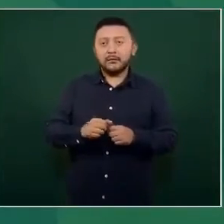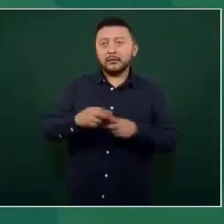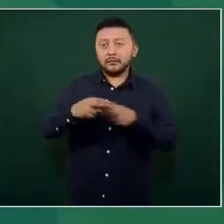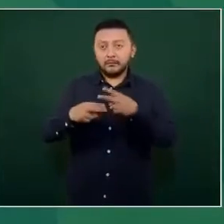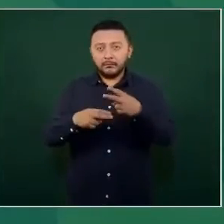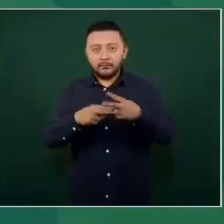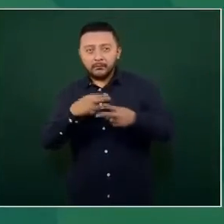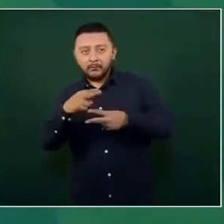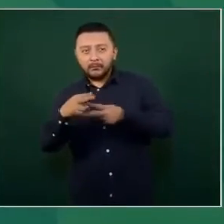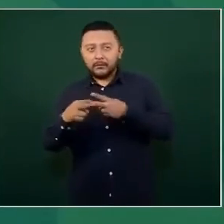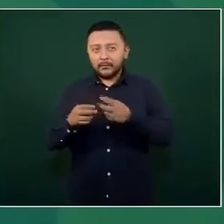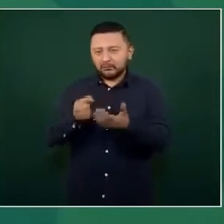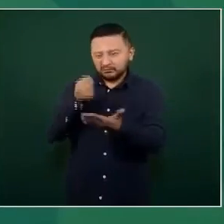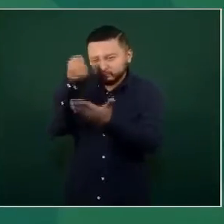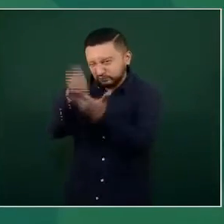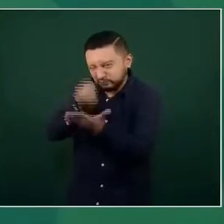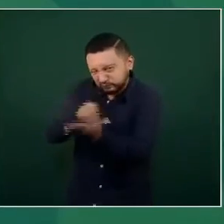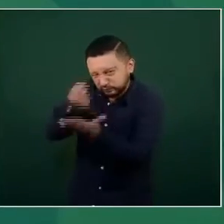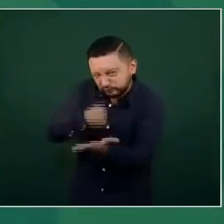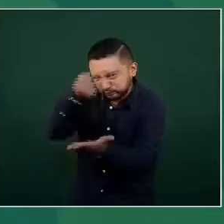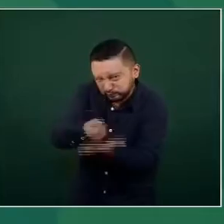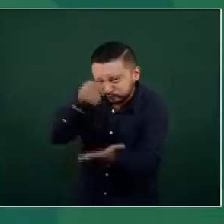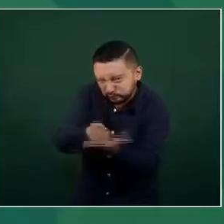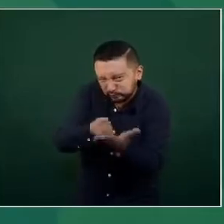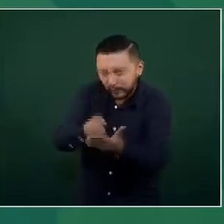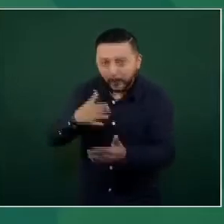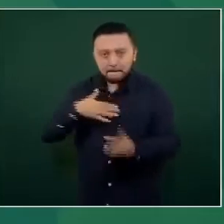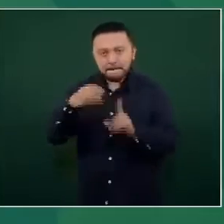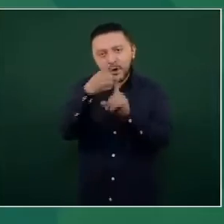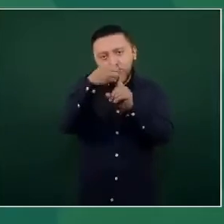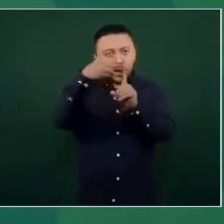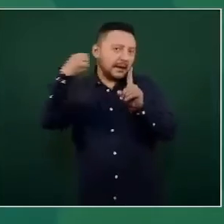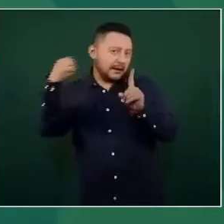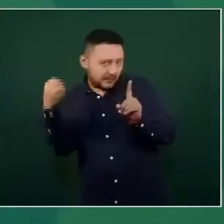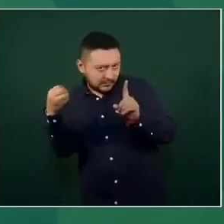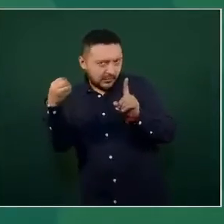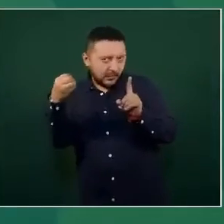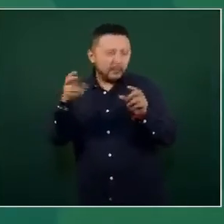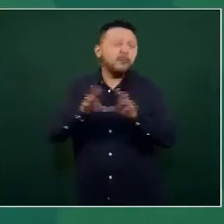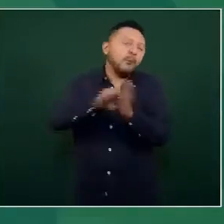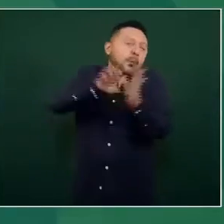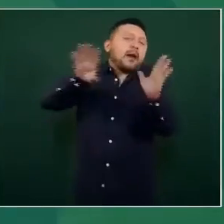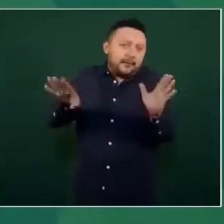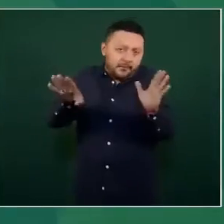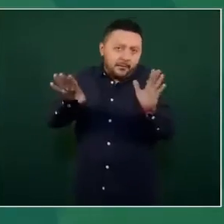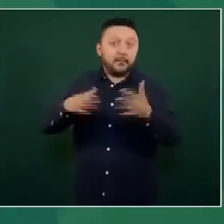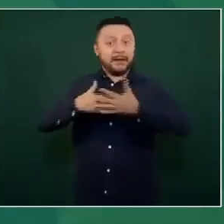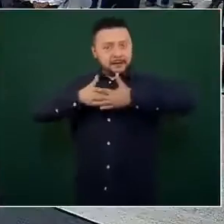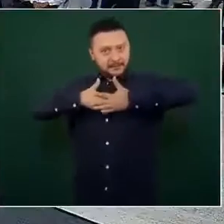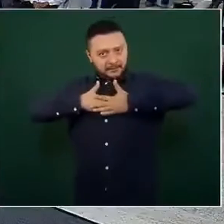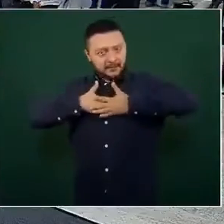presionar con mi gremio para que me vacunen,